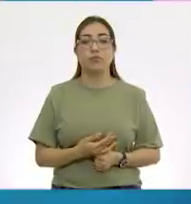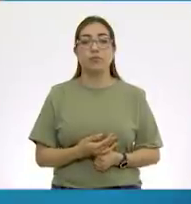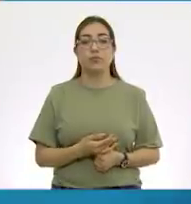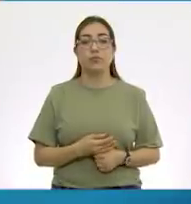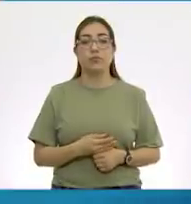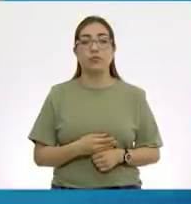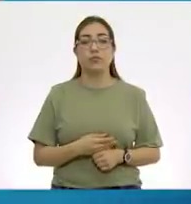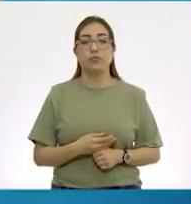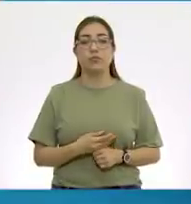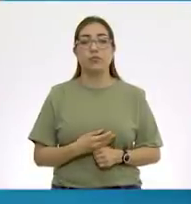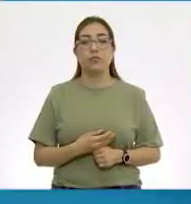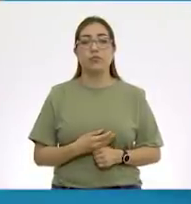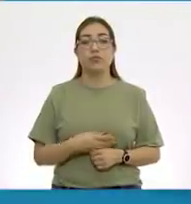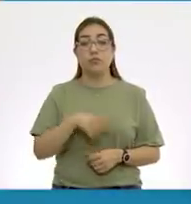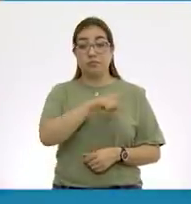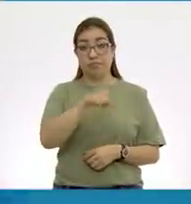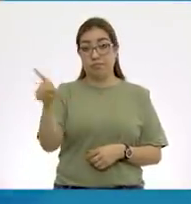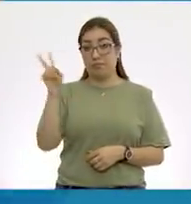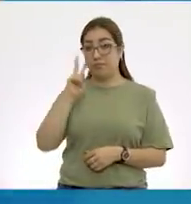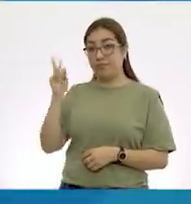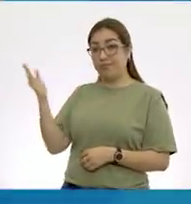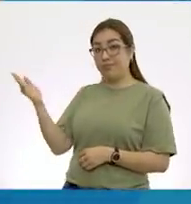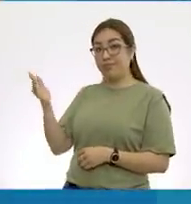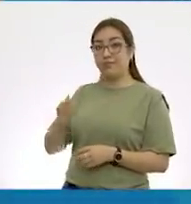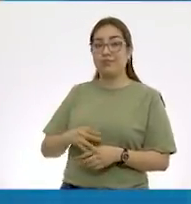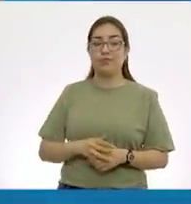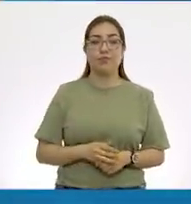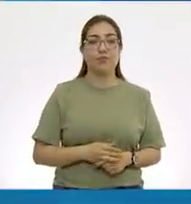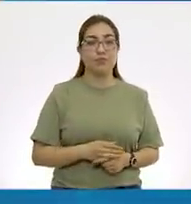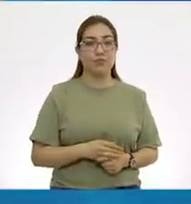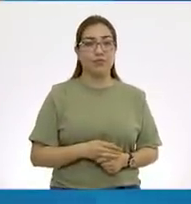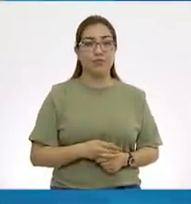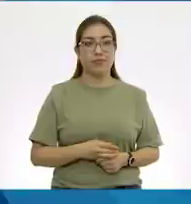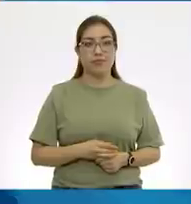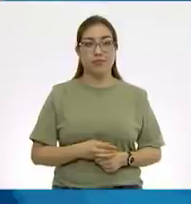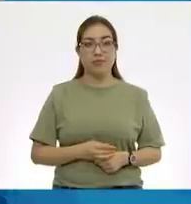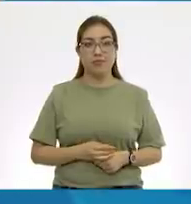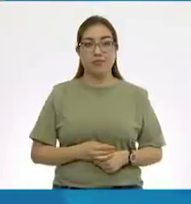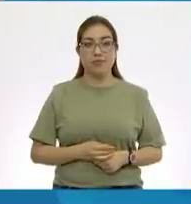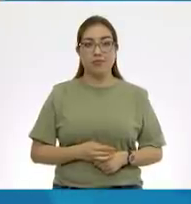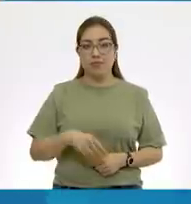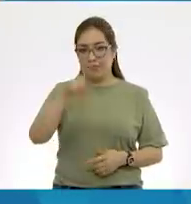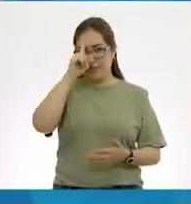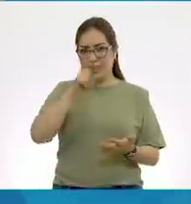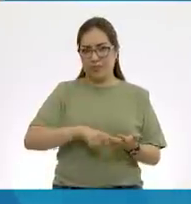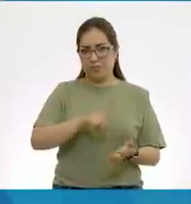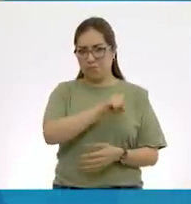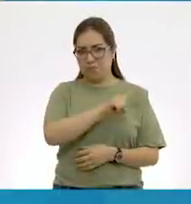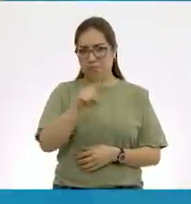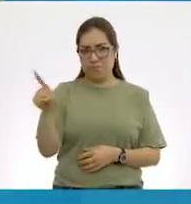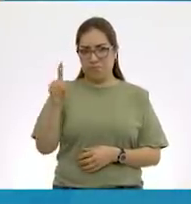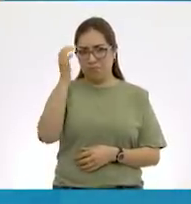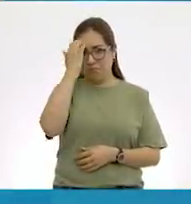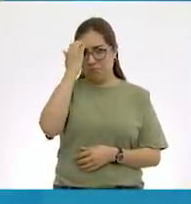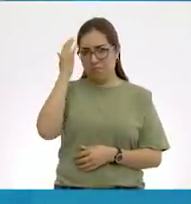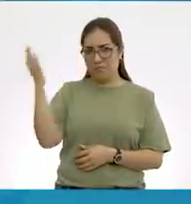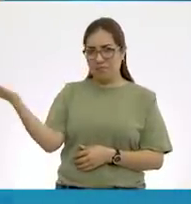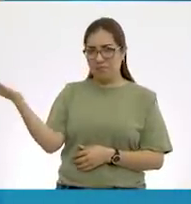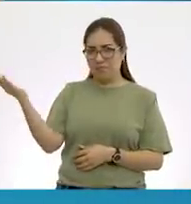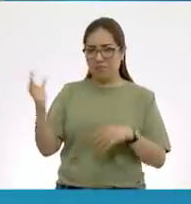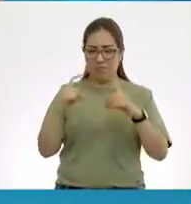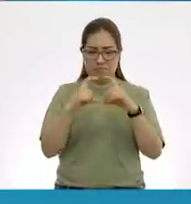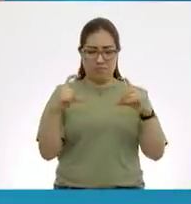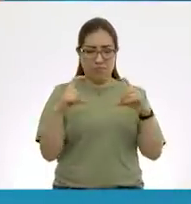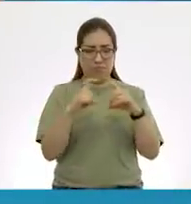Para eso le pido a nuestros niños que lo puedan ver. Tenemos ahí, y creo que todo el mundo conoce un reloj digital, hay de diferentes